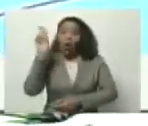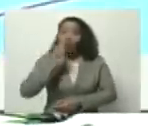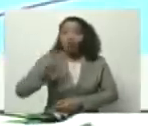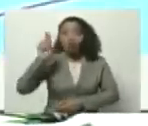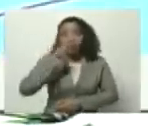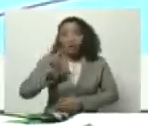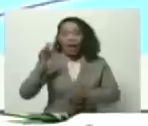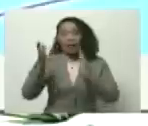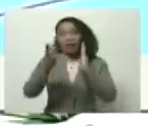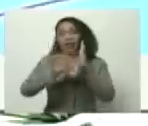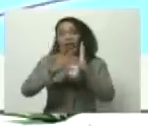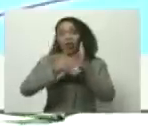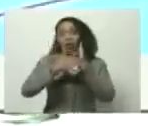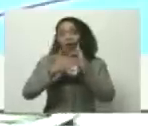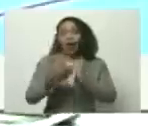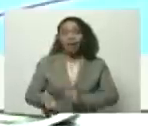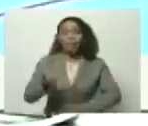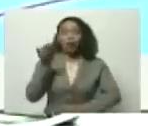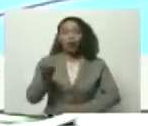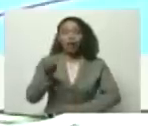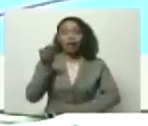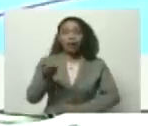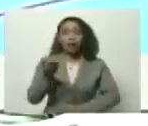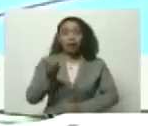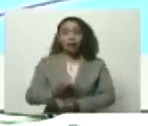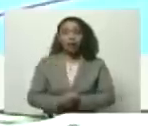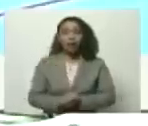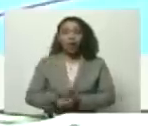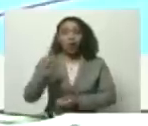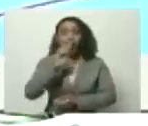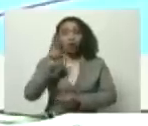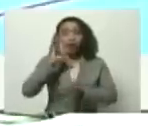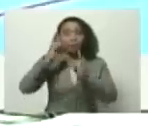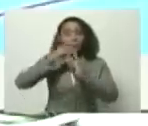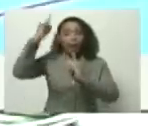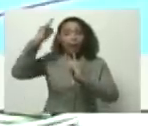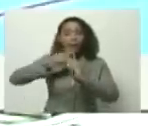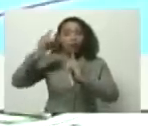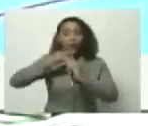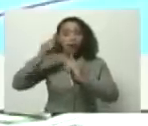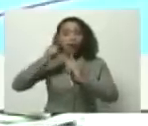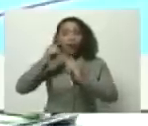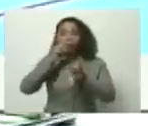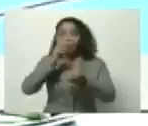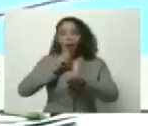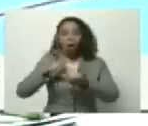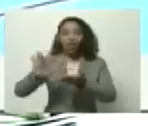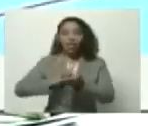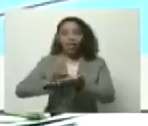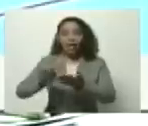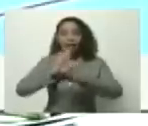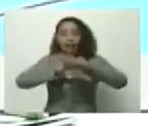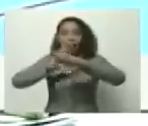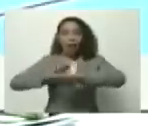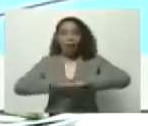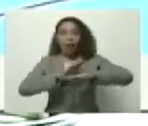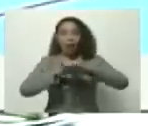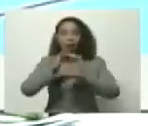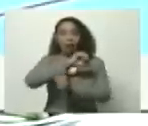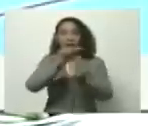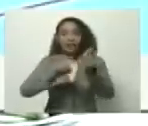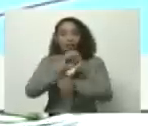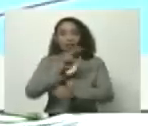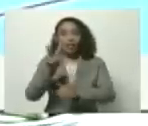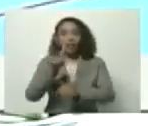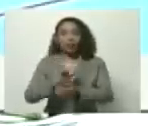la tecnología Fintech, es la utilización de la plataforma del banco digital. El llamado, y aquí está el viceministro,